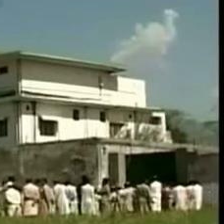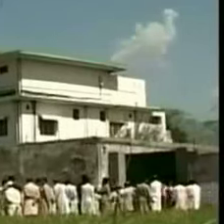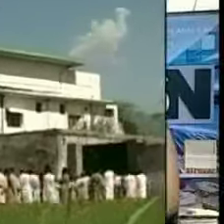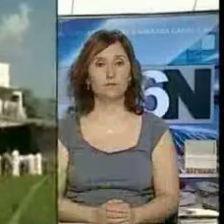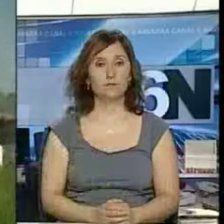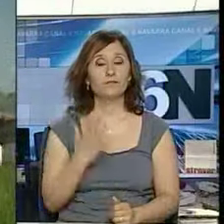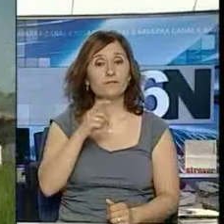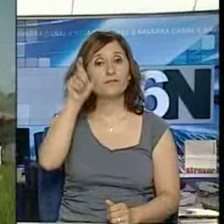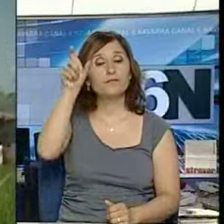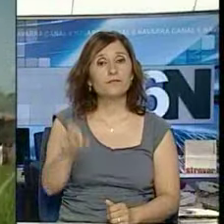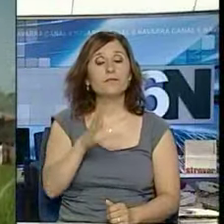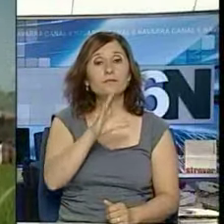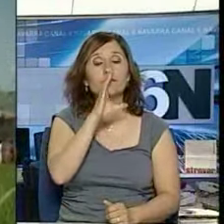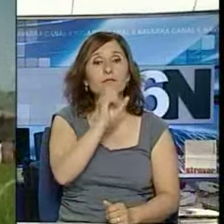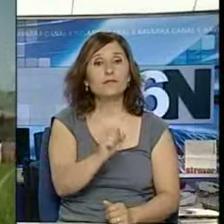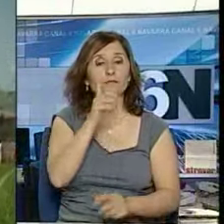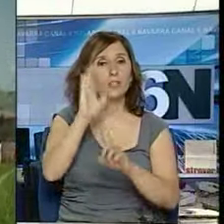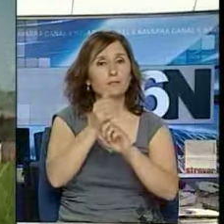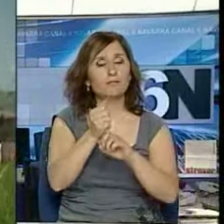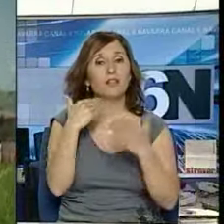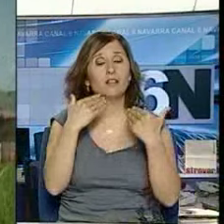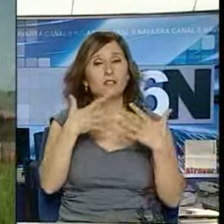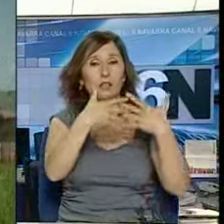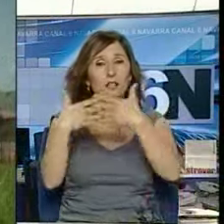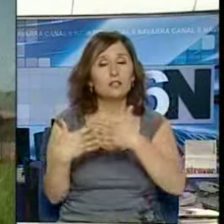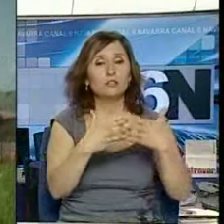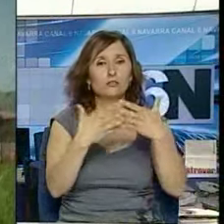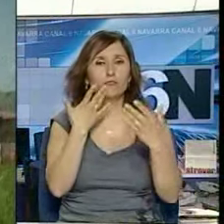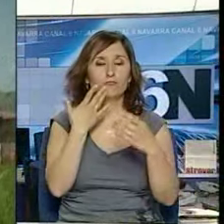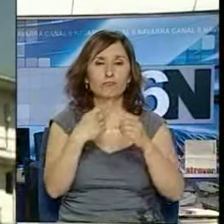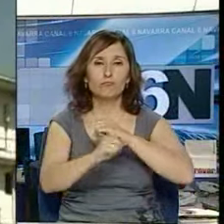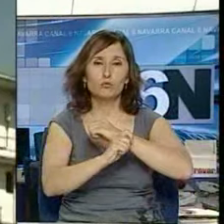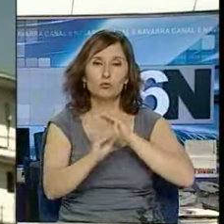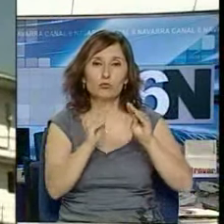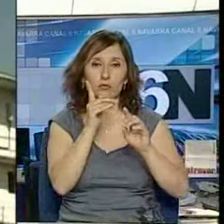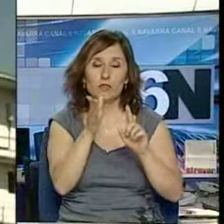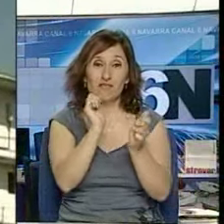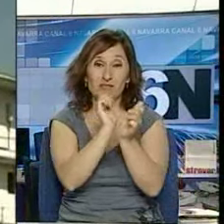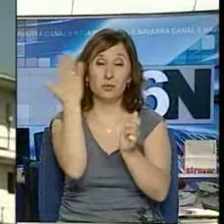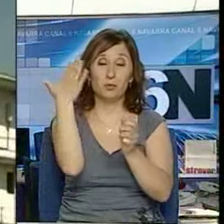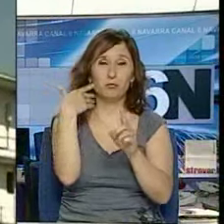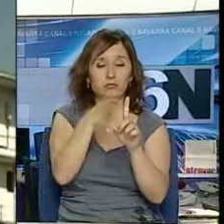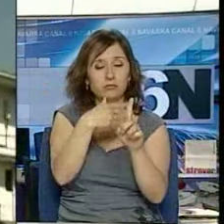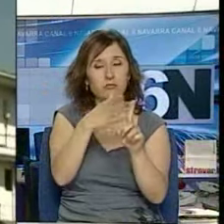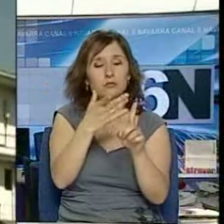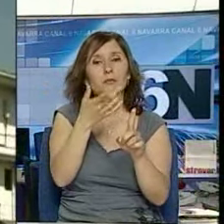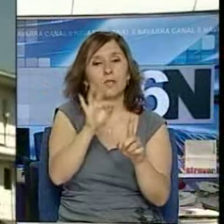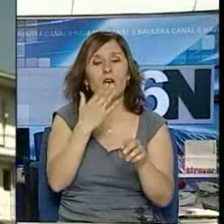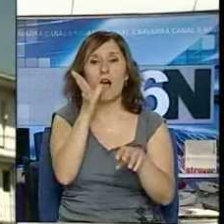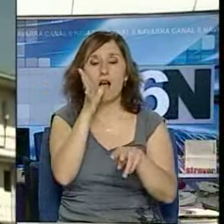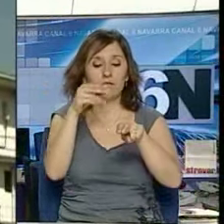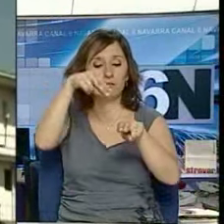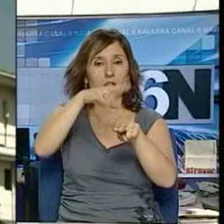La táctica del ahogamiento estimulado en los interrogatorios a presuntos terroristas reabre en un debate social sobre el tinte de la operación de Estados